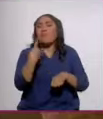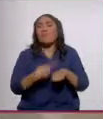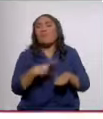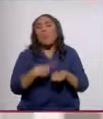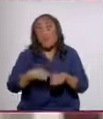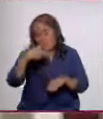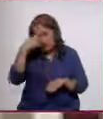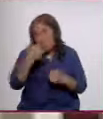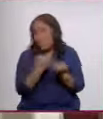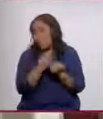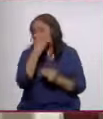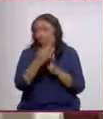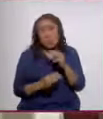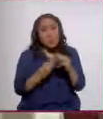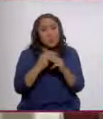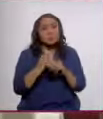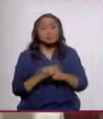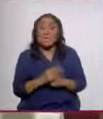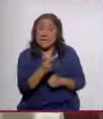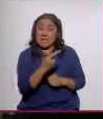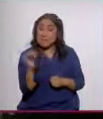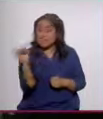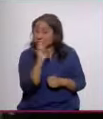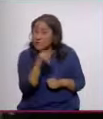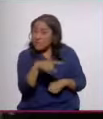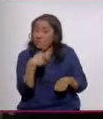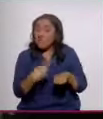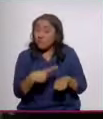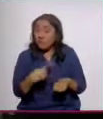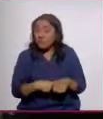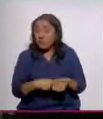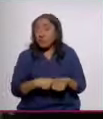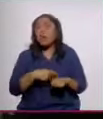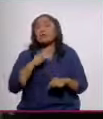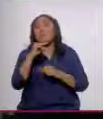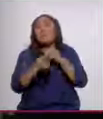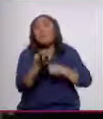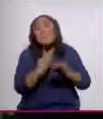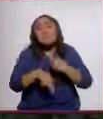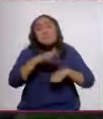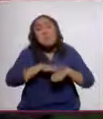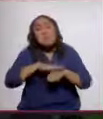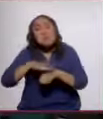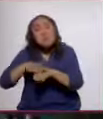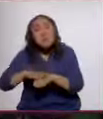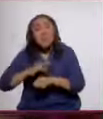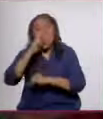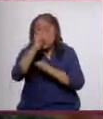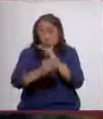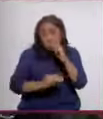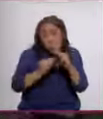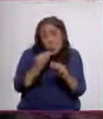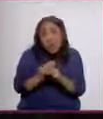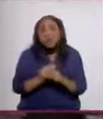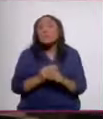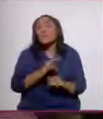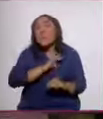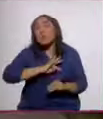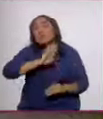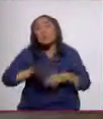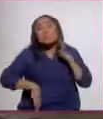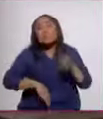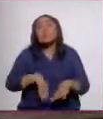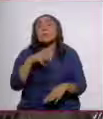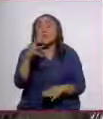todo el mundo. El alcoholismo es una enfermedad crónica y progresiva que a nivel mundial cada año cobra la vida de 3